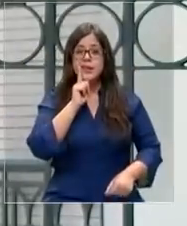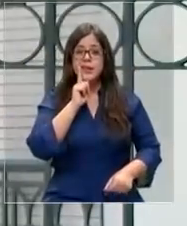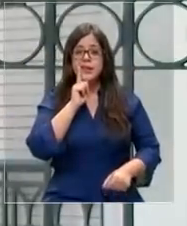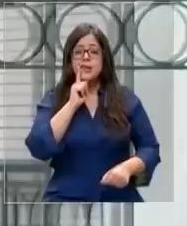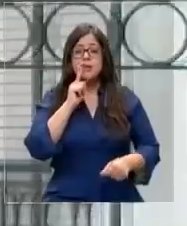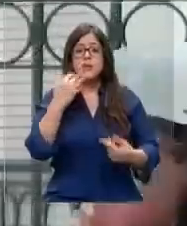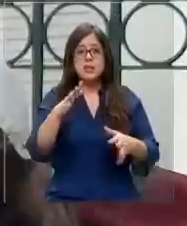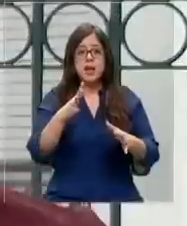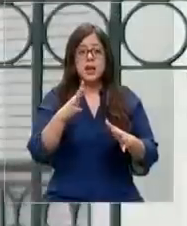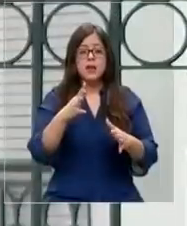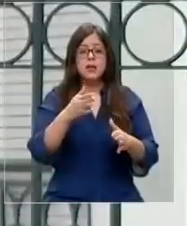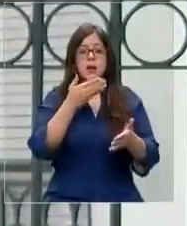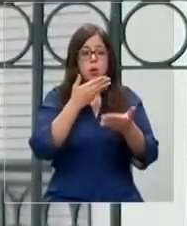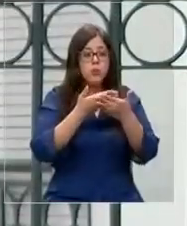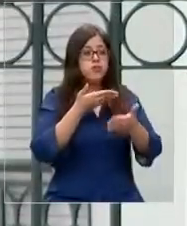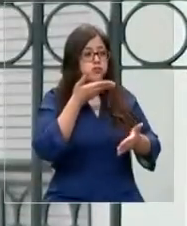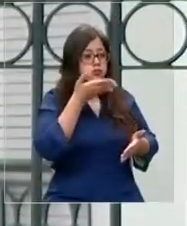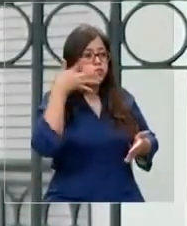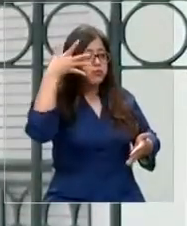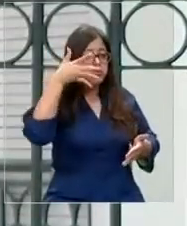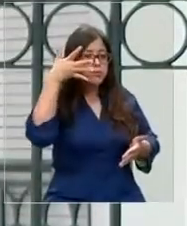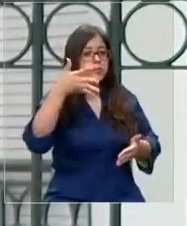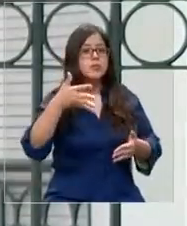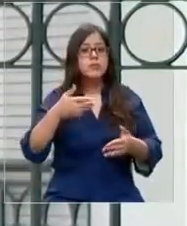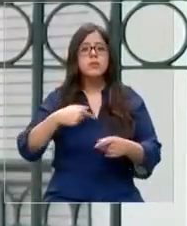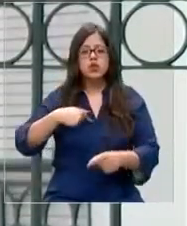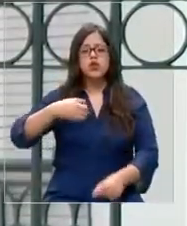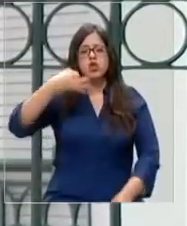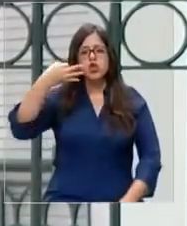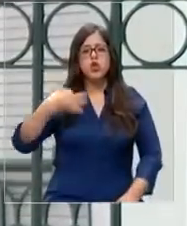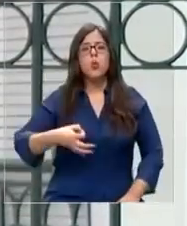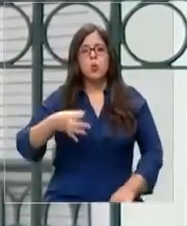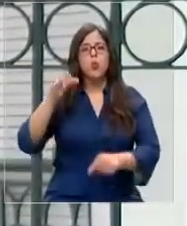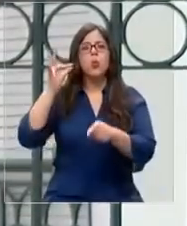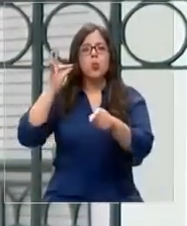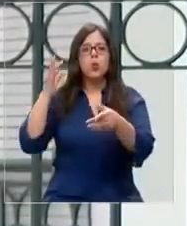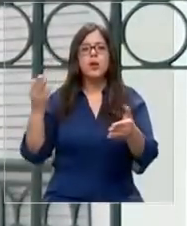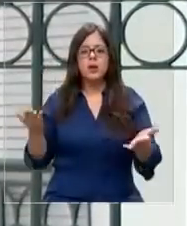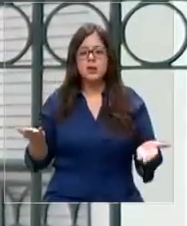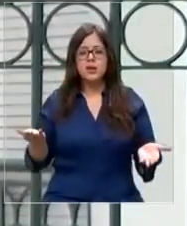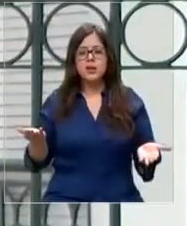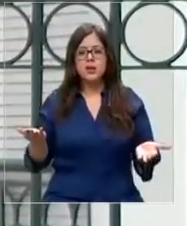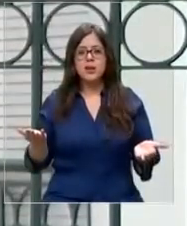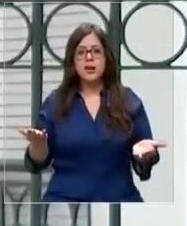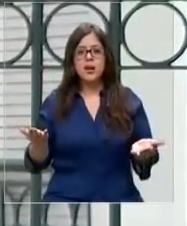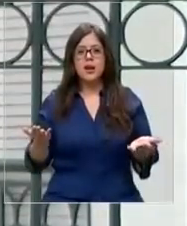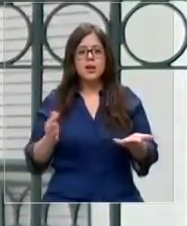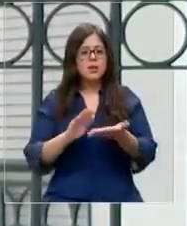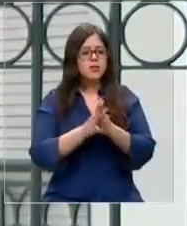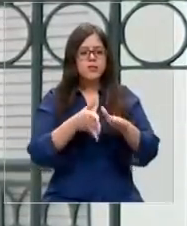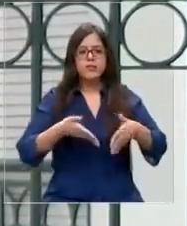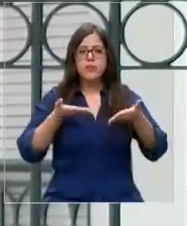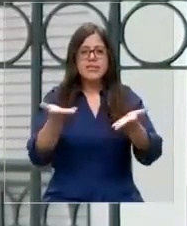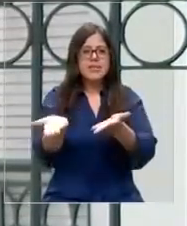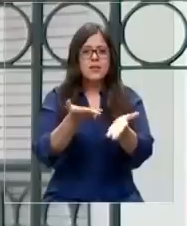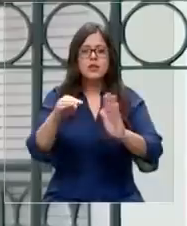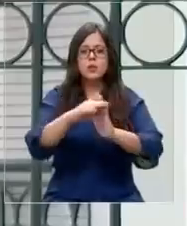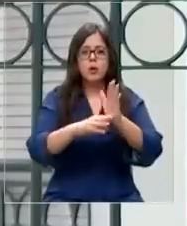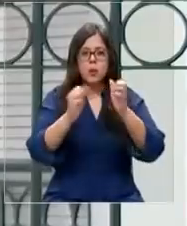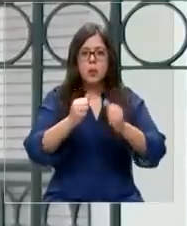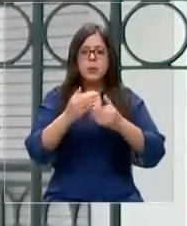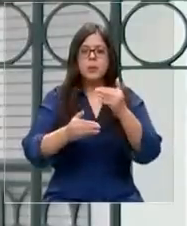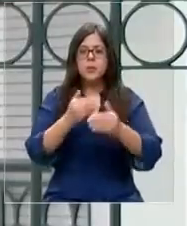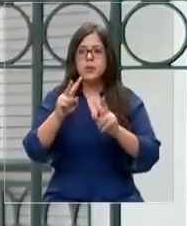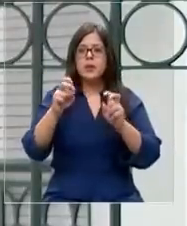sus intervenciones y estoy seguro que Iskia iba a poner todas sus capacidades al servicio de que nuestro programa pueda ir avanzando,